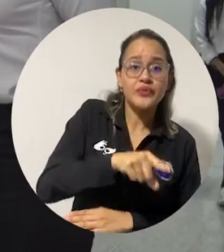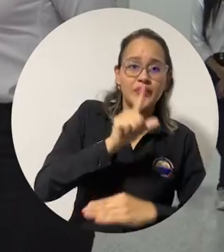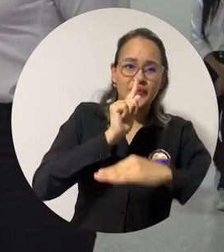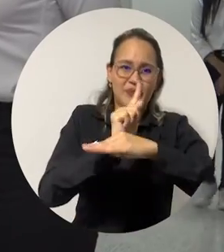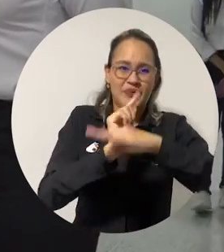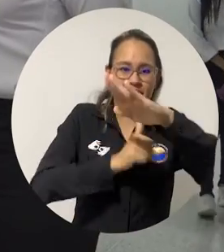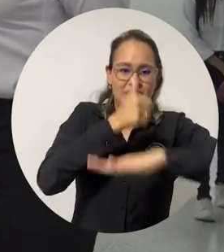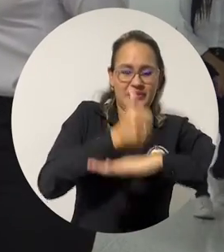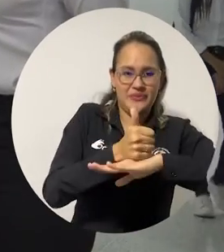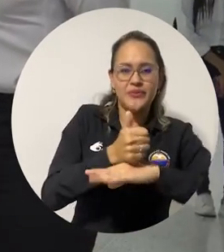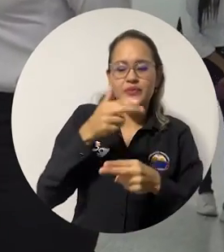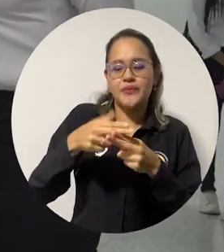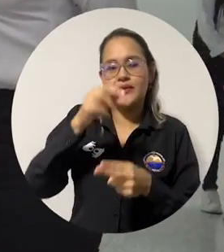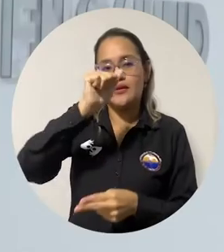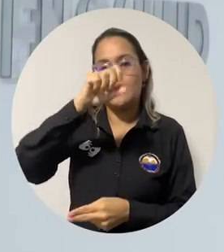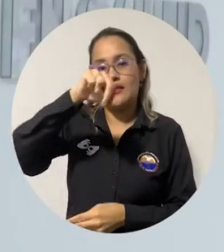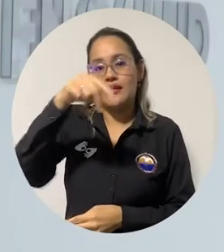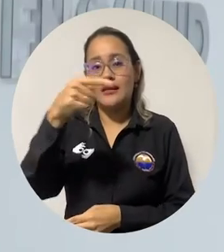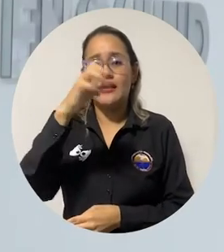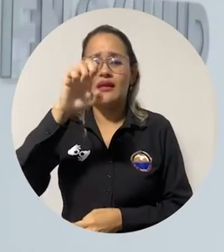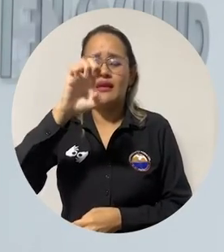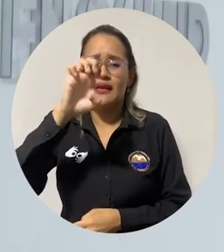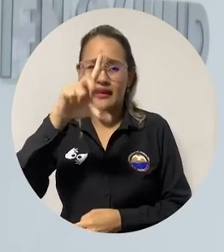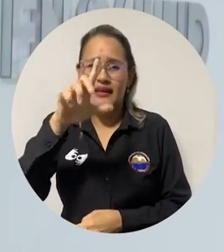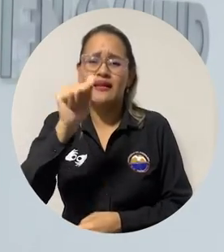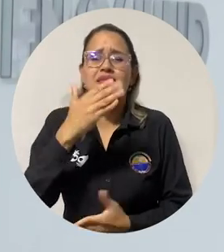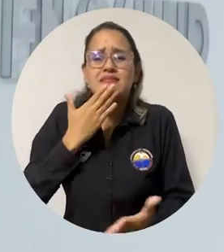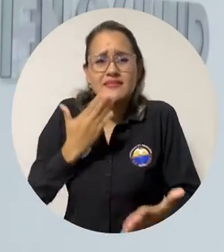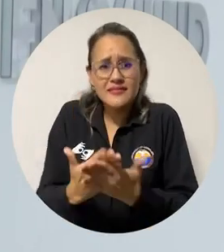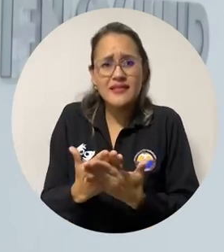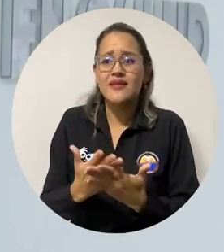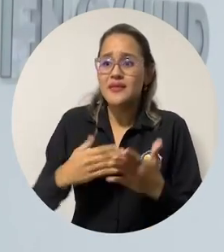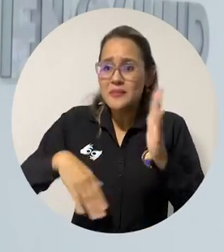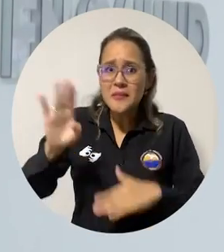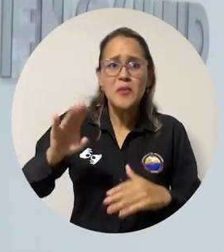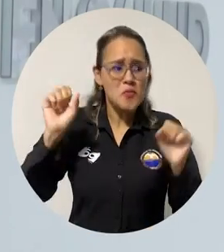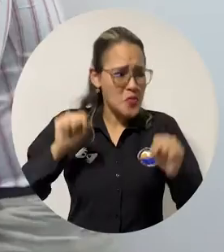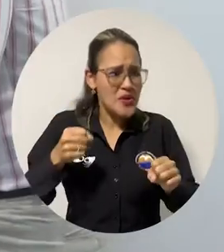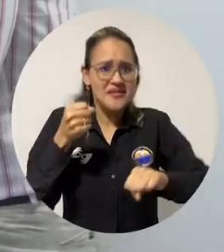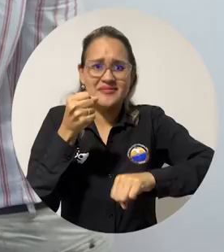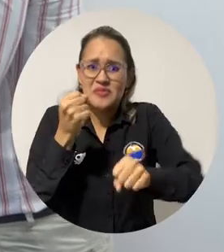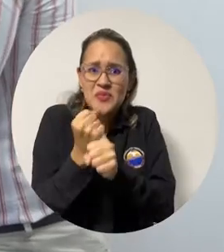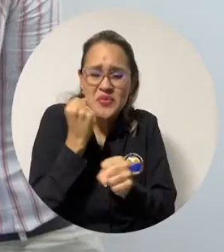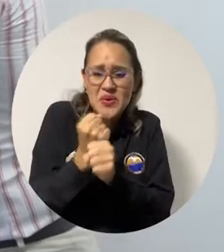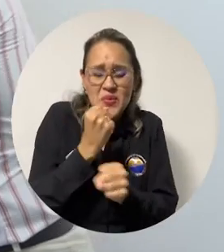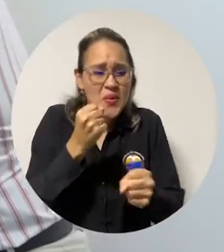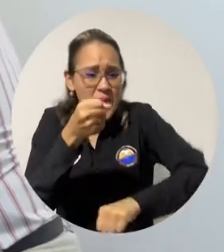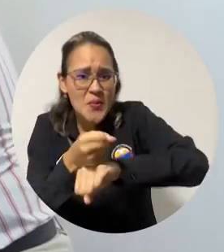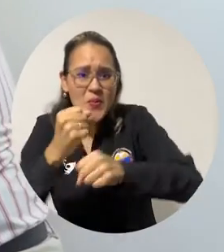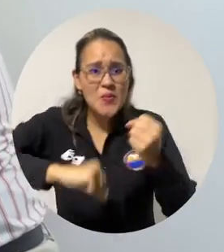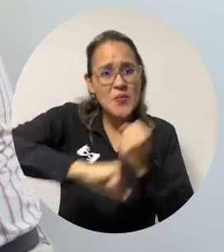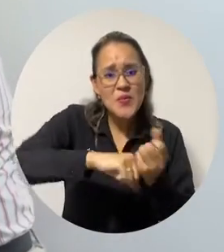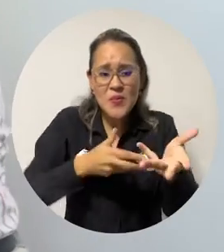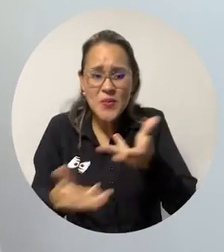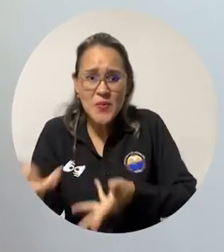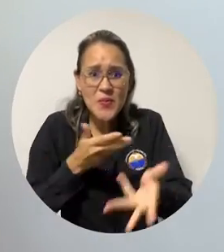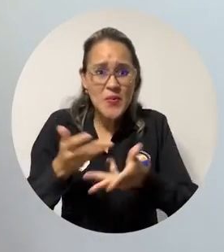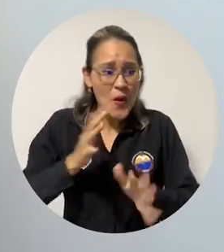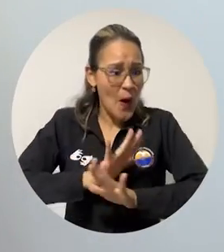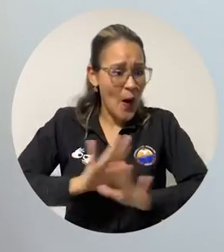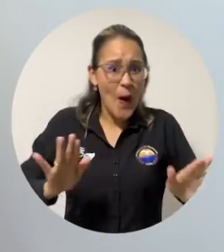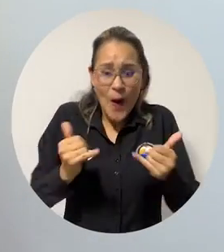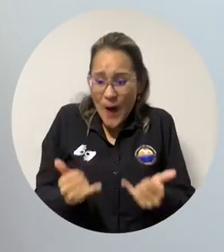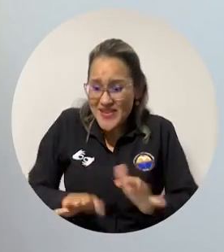a nuestra decana Ángela Romero por brindarnos toda esta oportunidad de trabajo colaborativo para que juntos puedan construir todo este